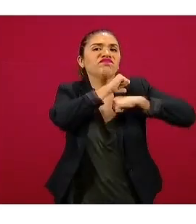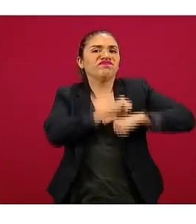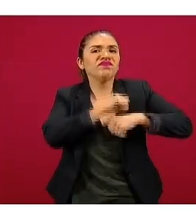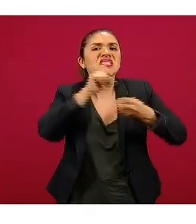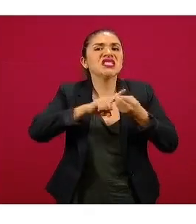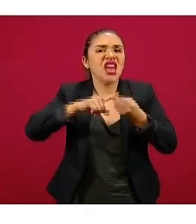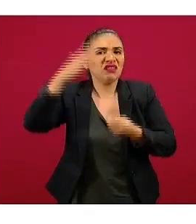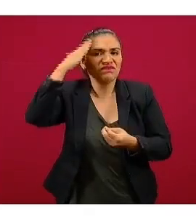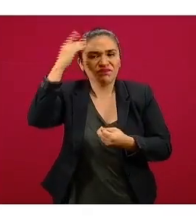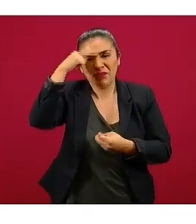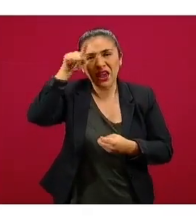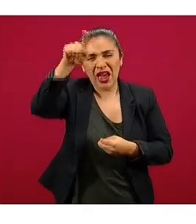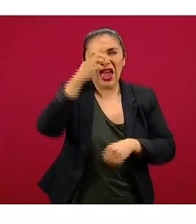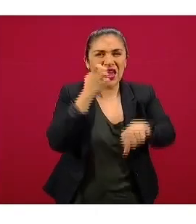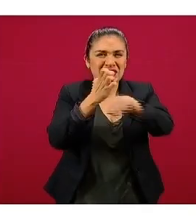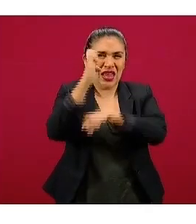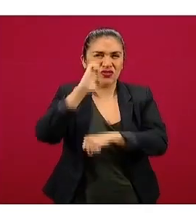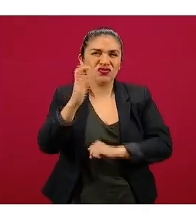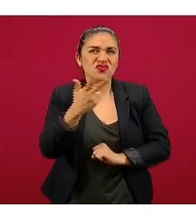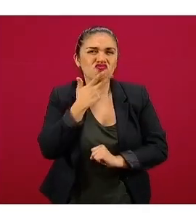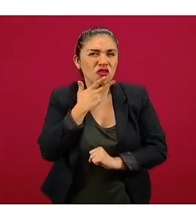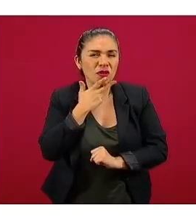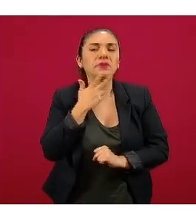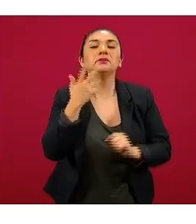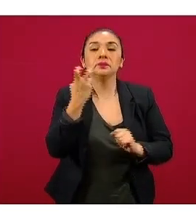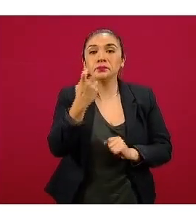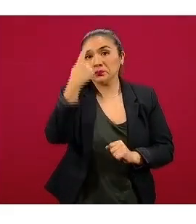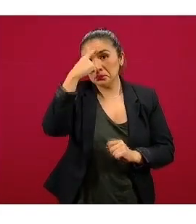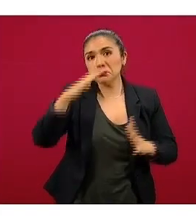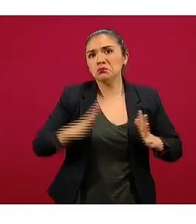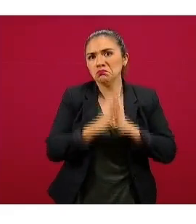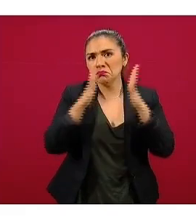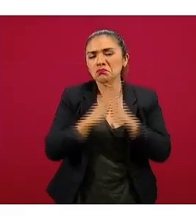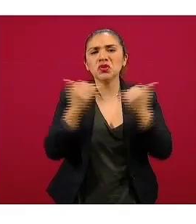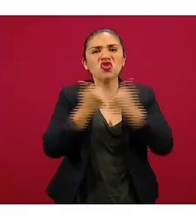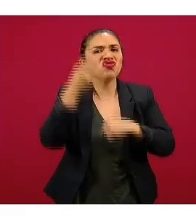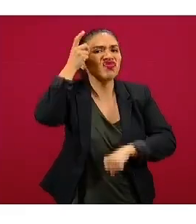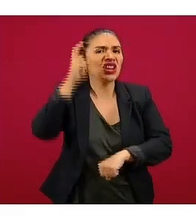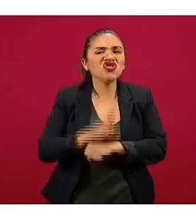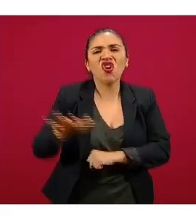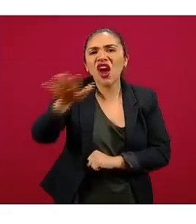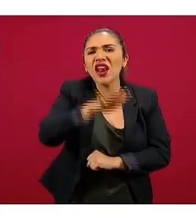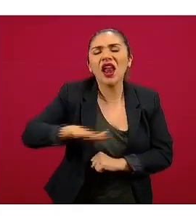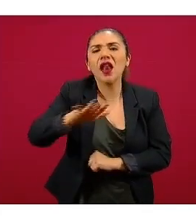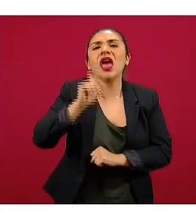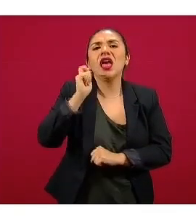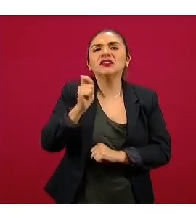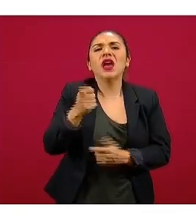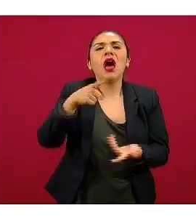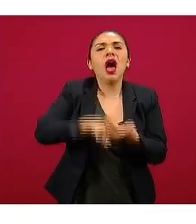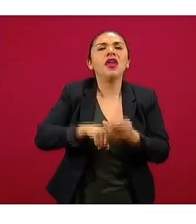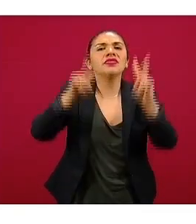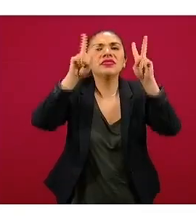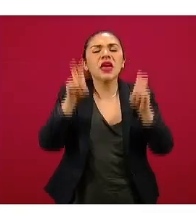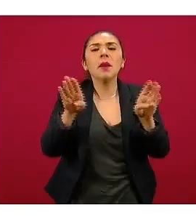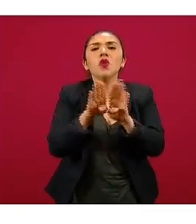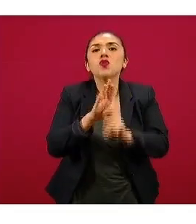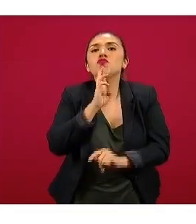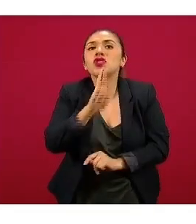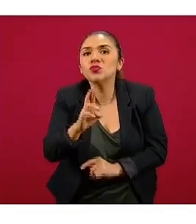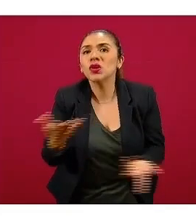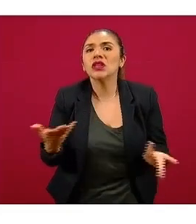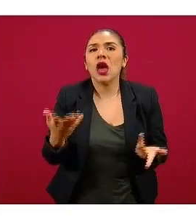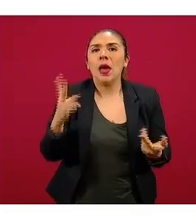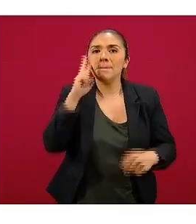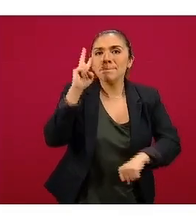sanitarias del estado de Chihuahua, participaron direcciones generales que tienen que ver con el tema de la respuesta, vigilancia